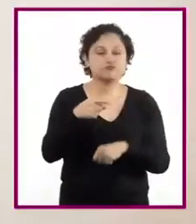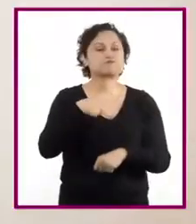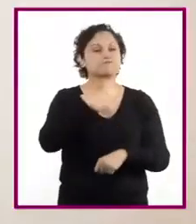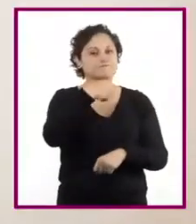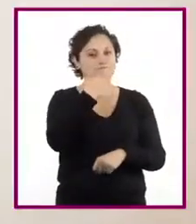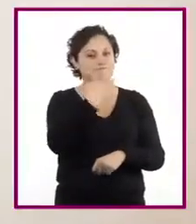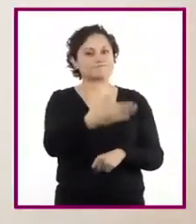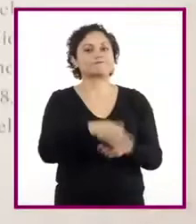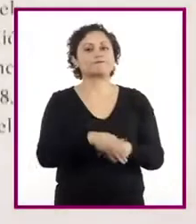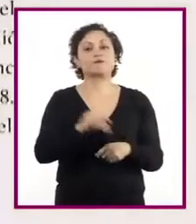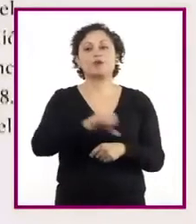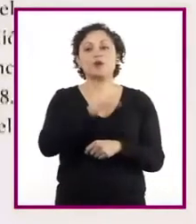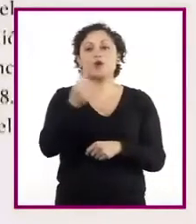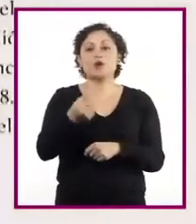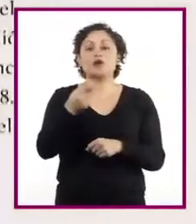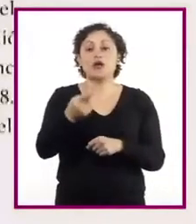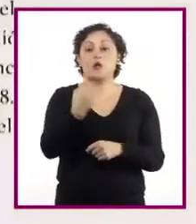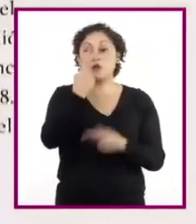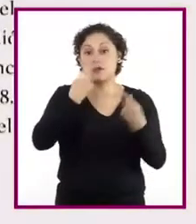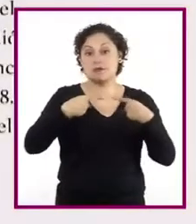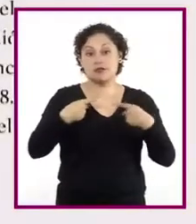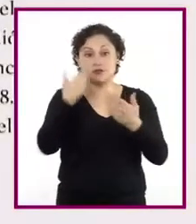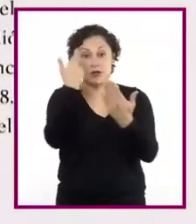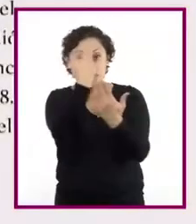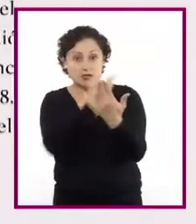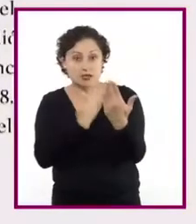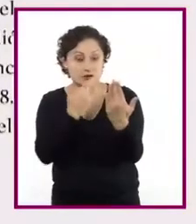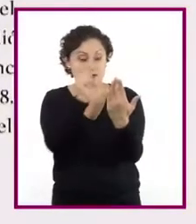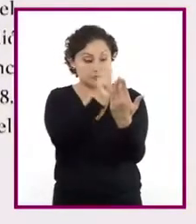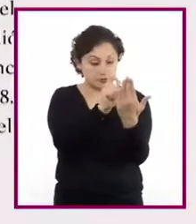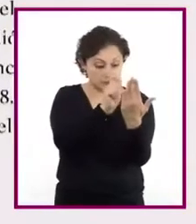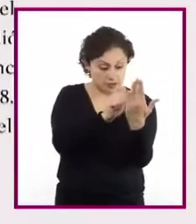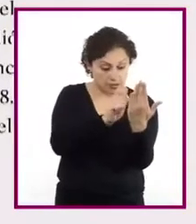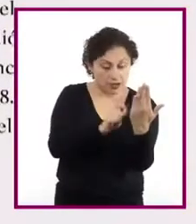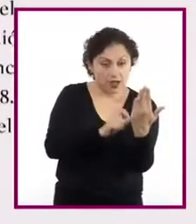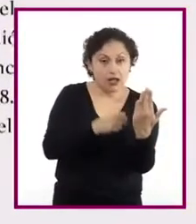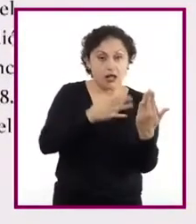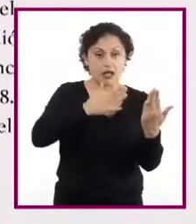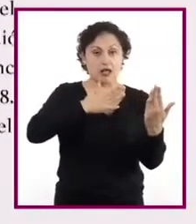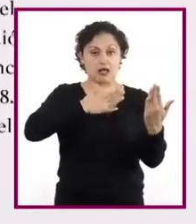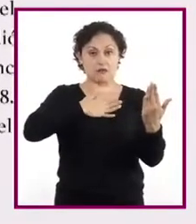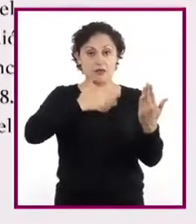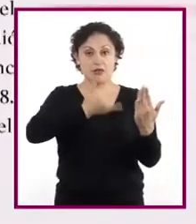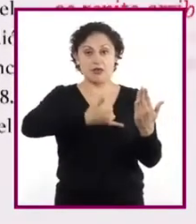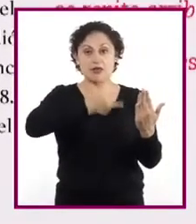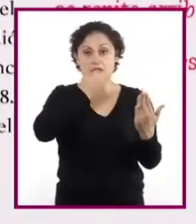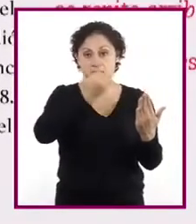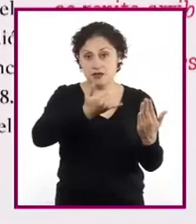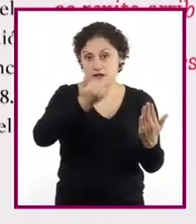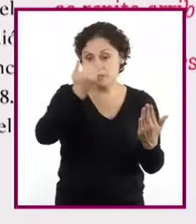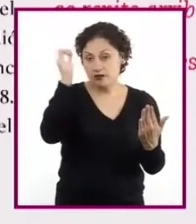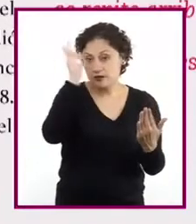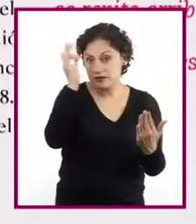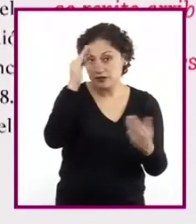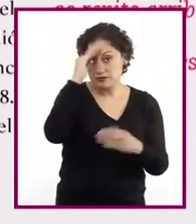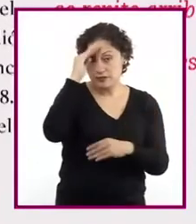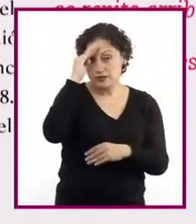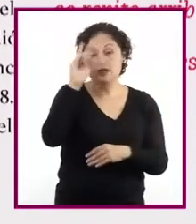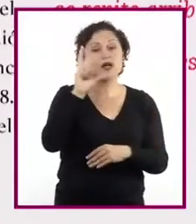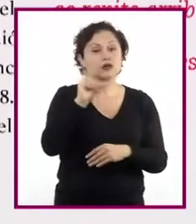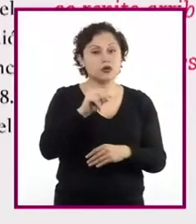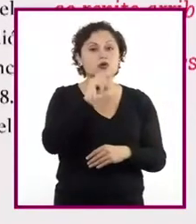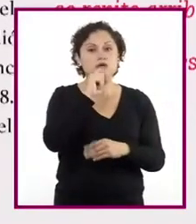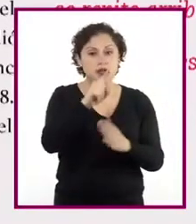relevante es que la persona que revisa el texto no solo señale lo que le parecen errores, sino que sugiera o